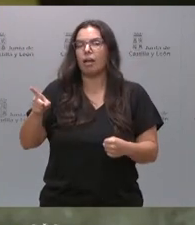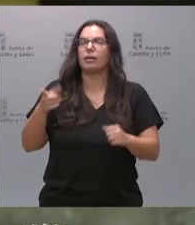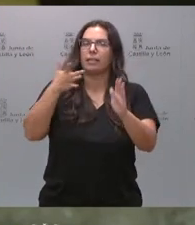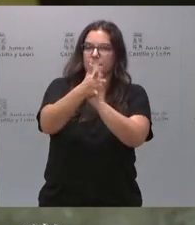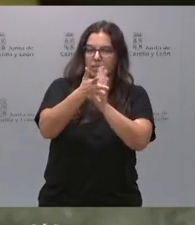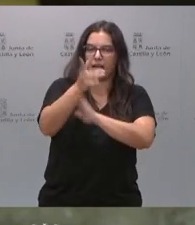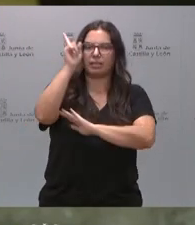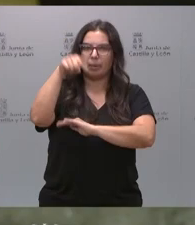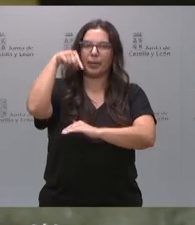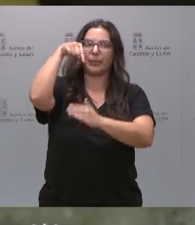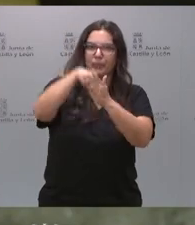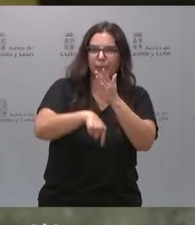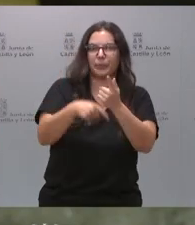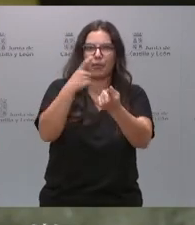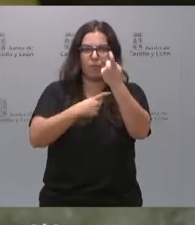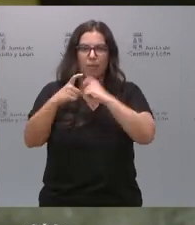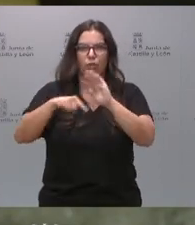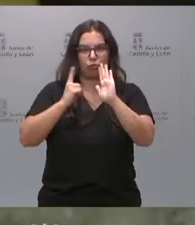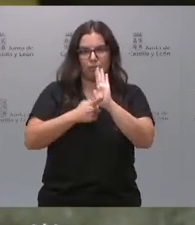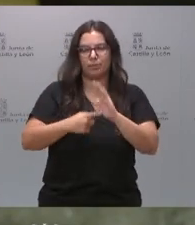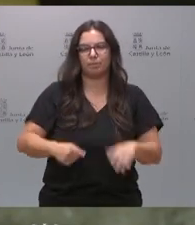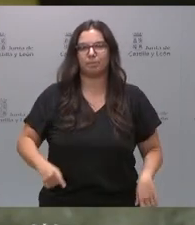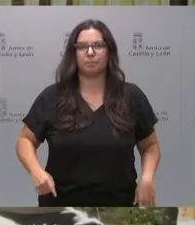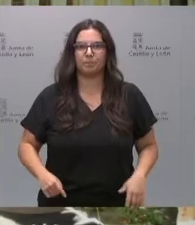hablará también, dará la información pertinente a este asunto.